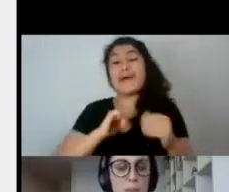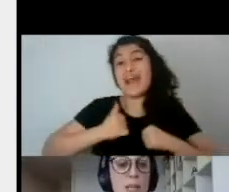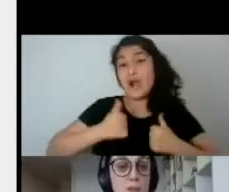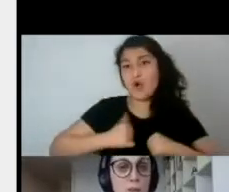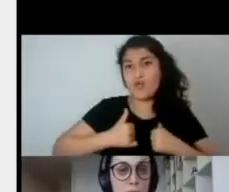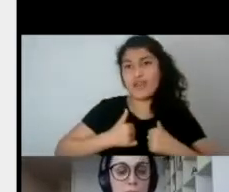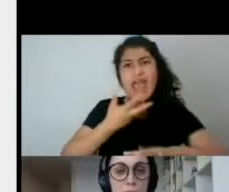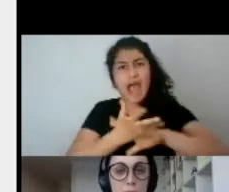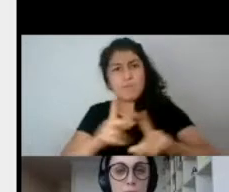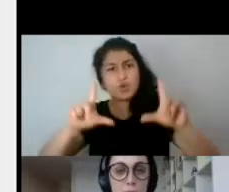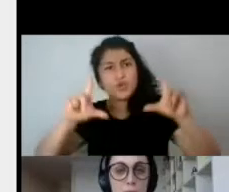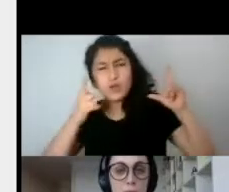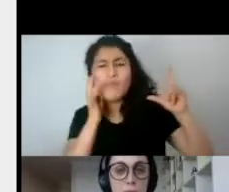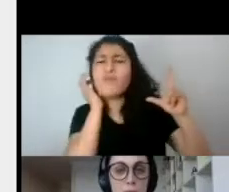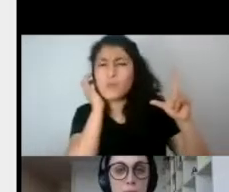femenino?